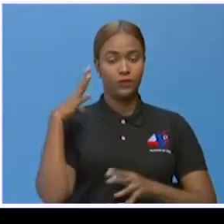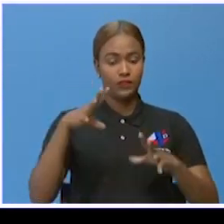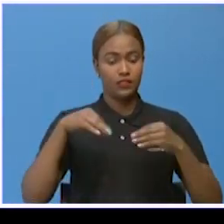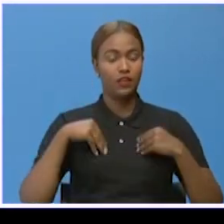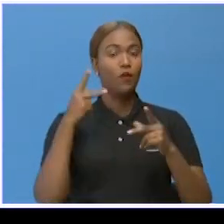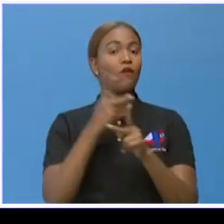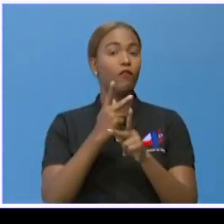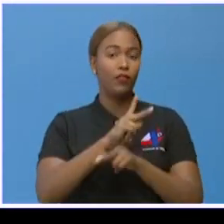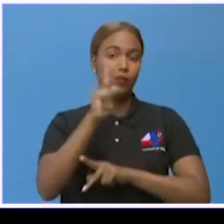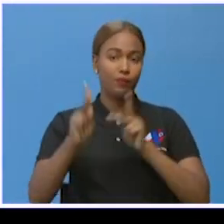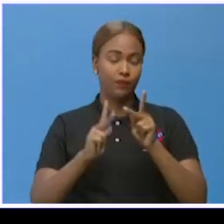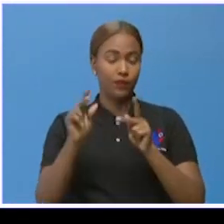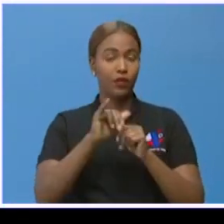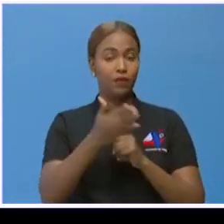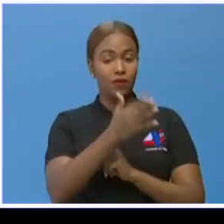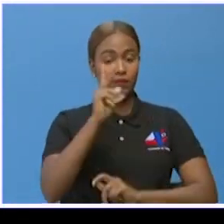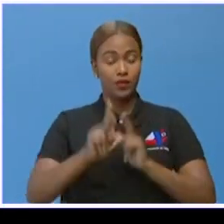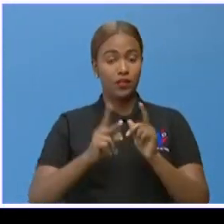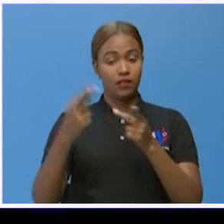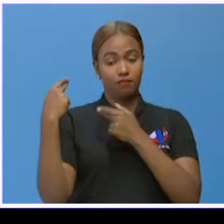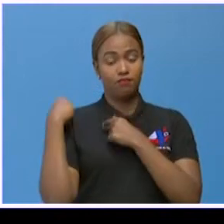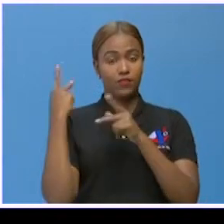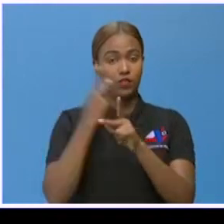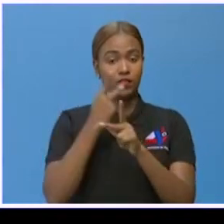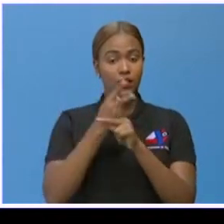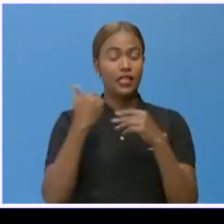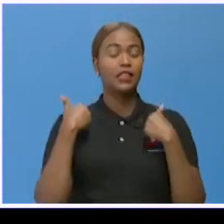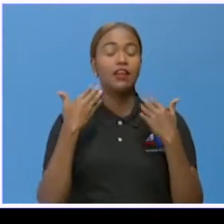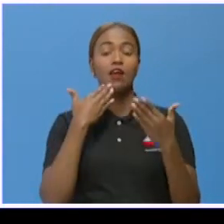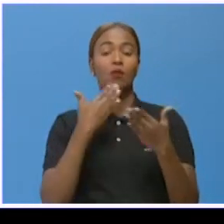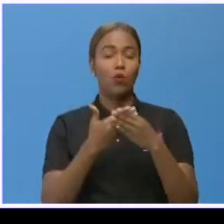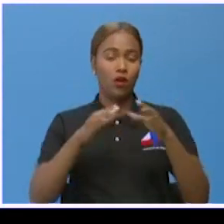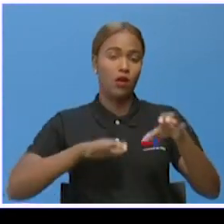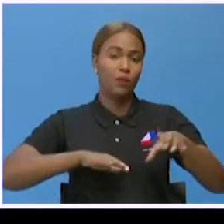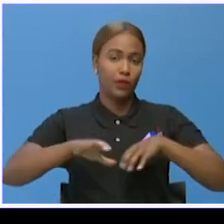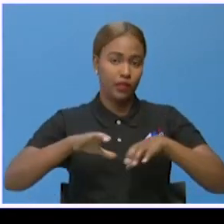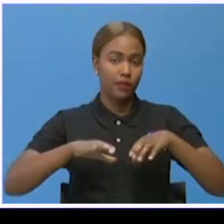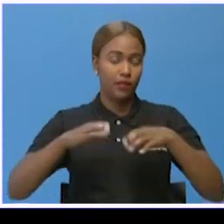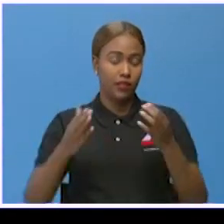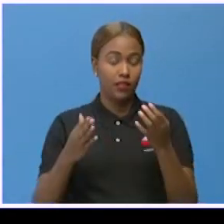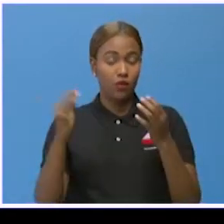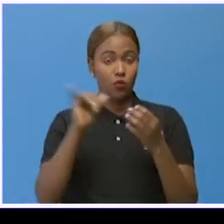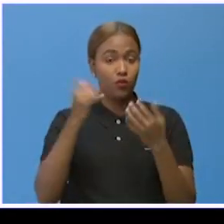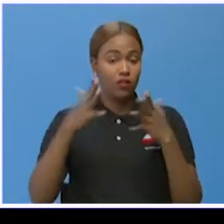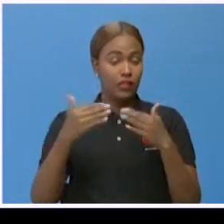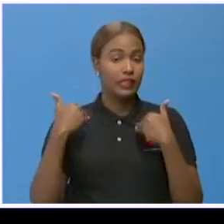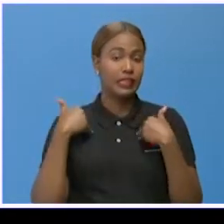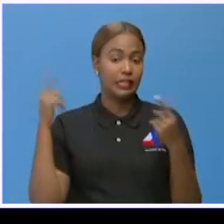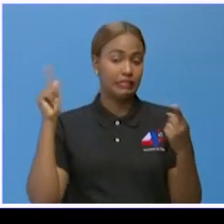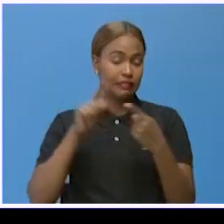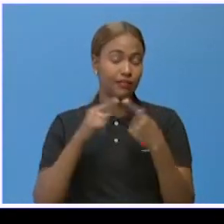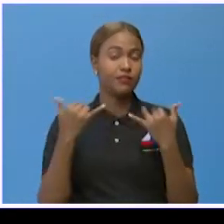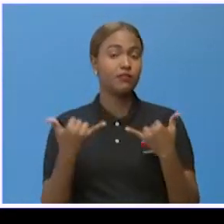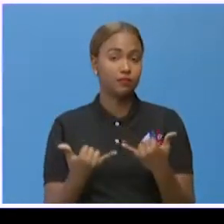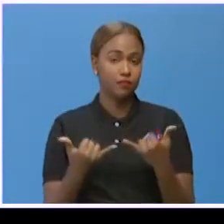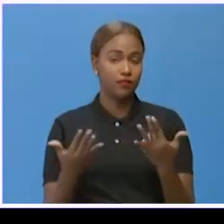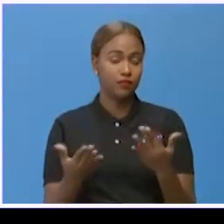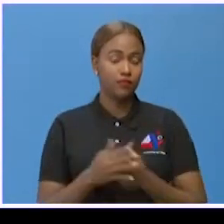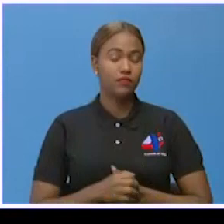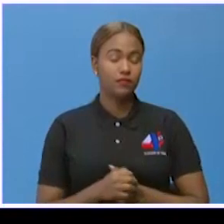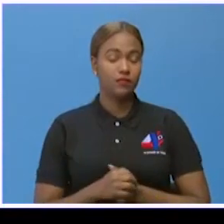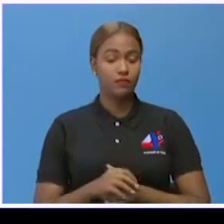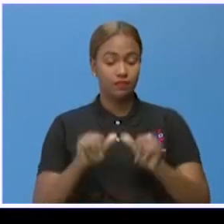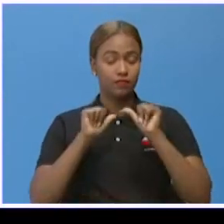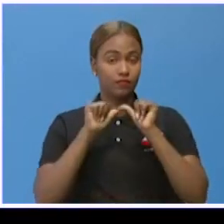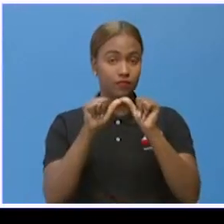gente y la gente, la ciudadanía, se compromete a tener un buen comportamiento como lo han tenido hasta este momento. Se